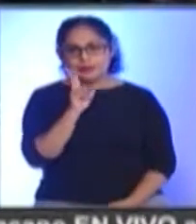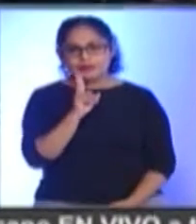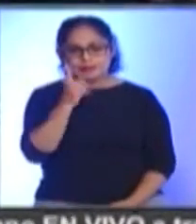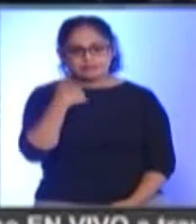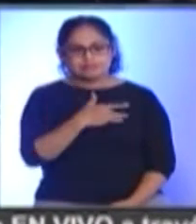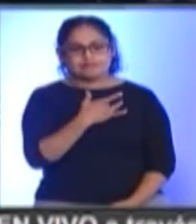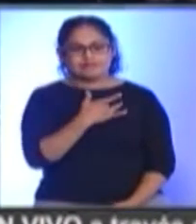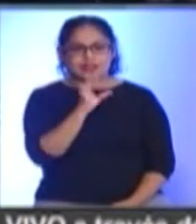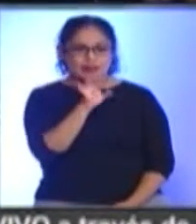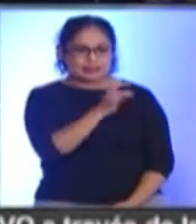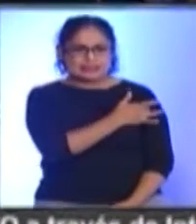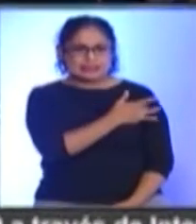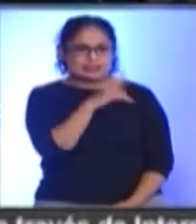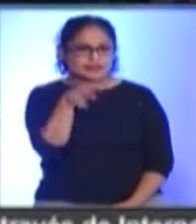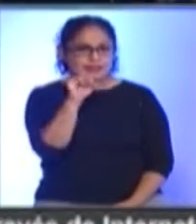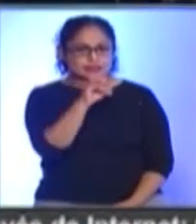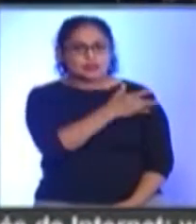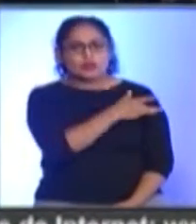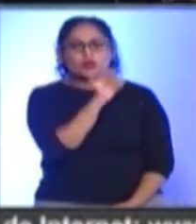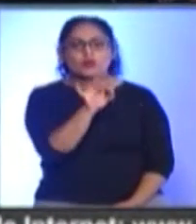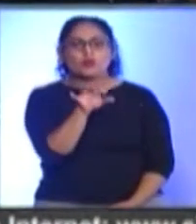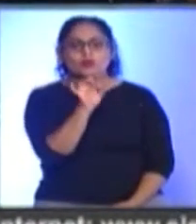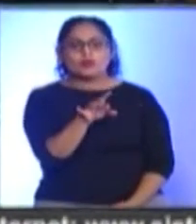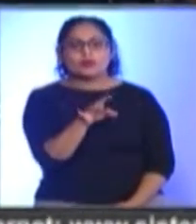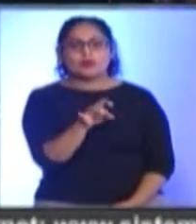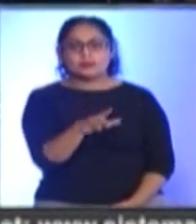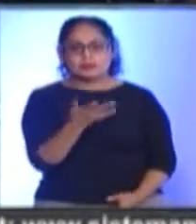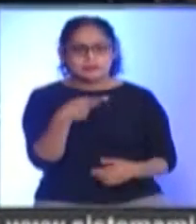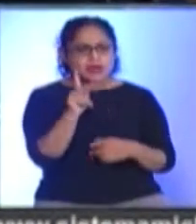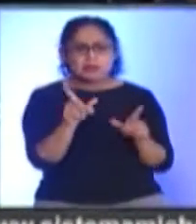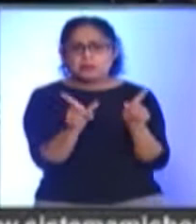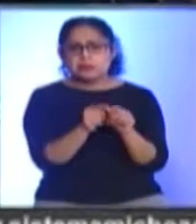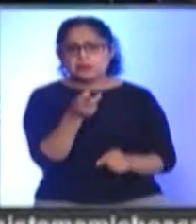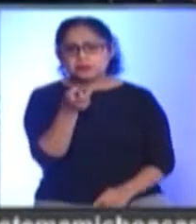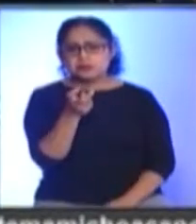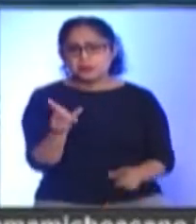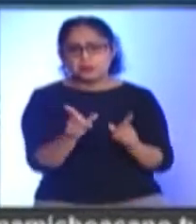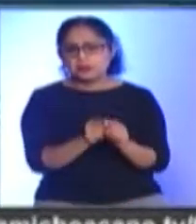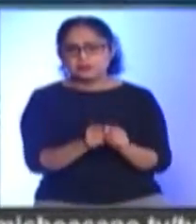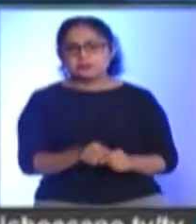brazo sí Queda dolorido Pero De ahí en fuera no No tuve